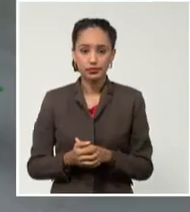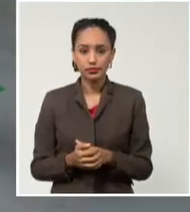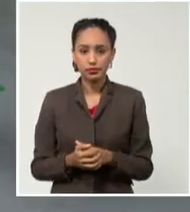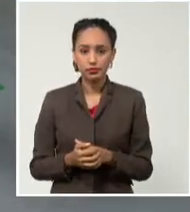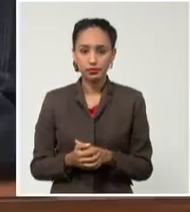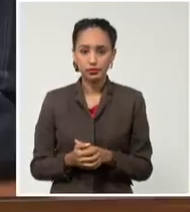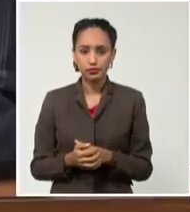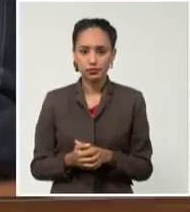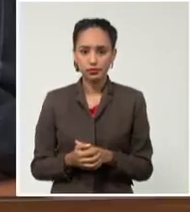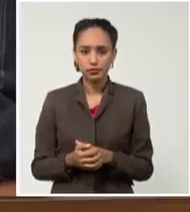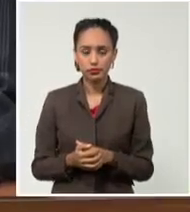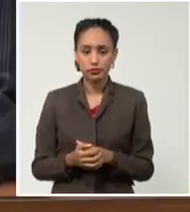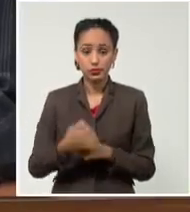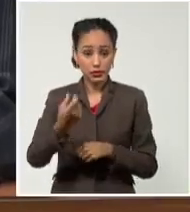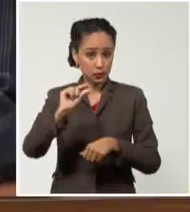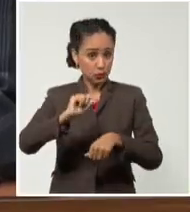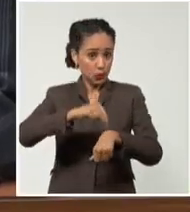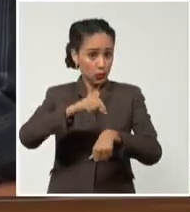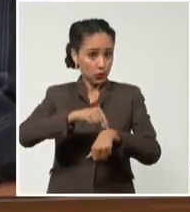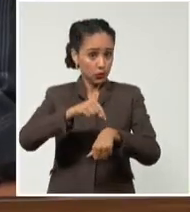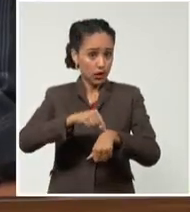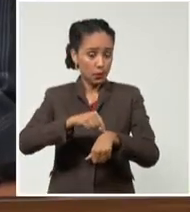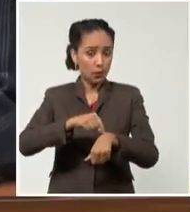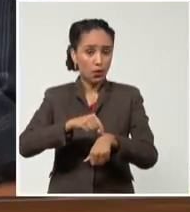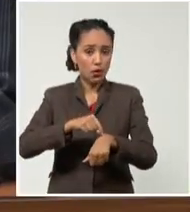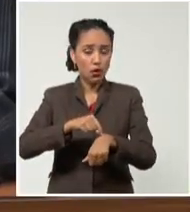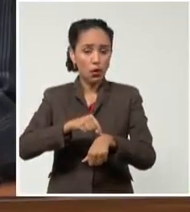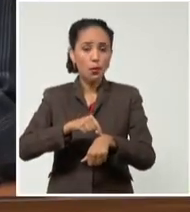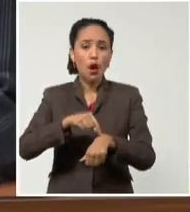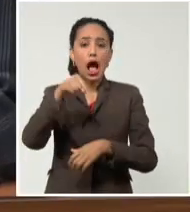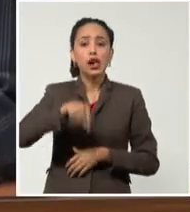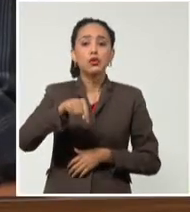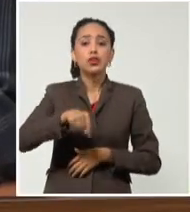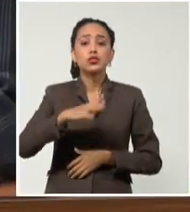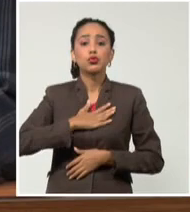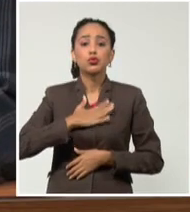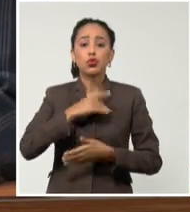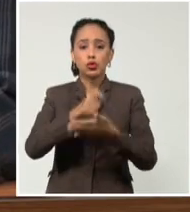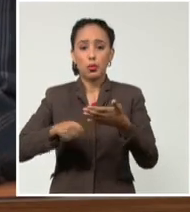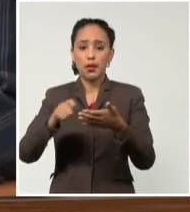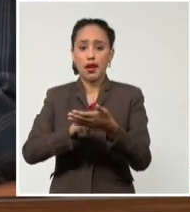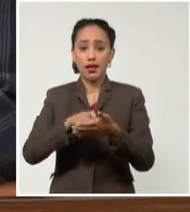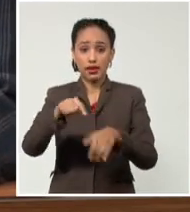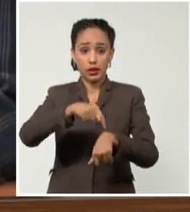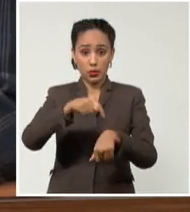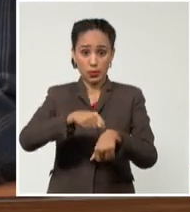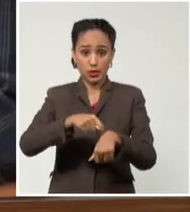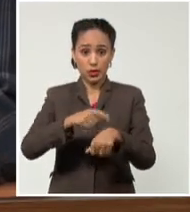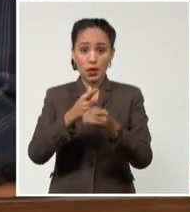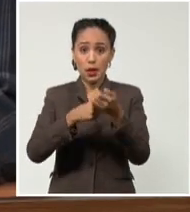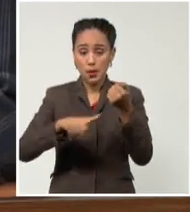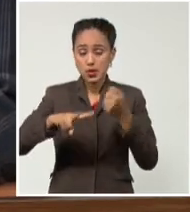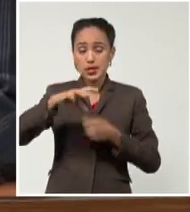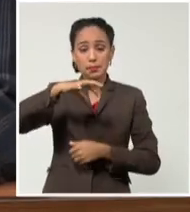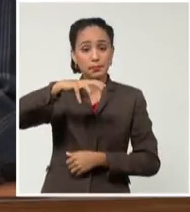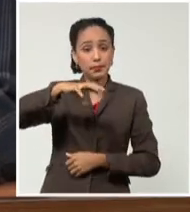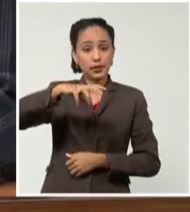recientemente una actualización de nuestro plan. En estos momentos tenemos la provincia de Pinal del Río,